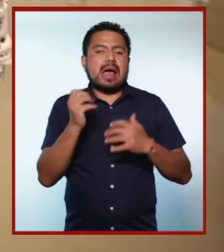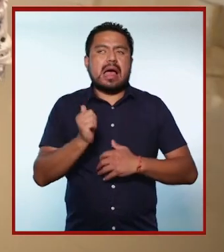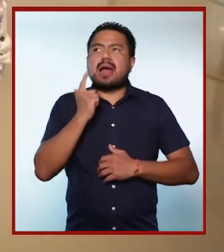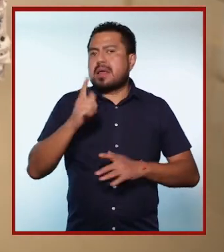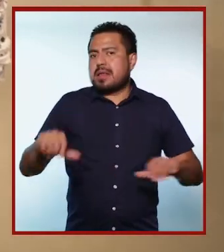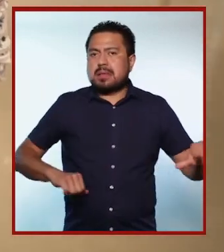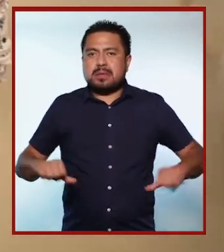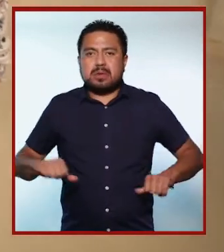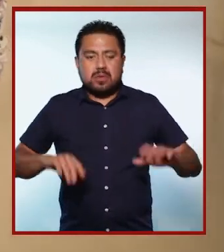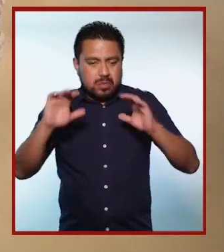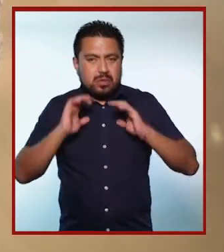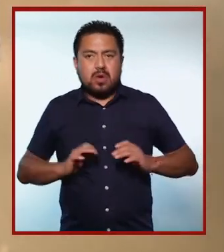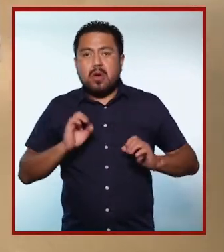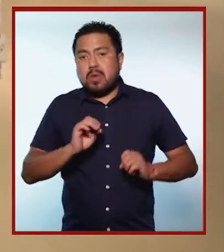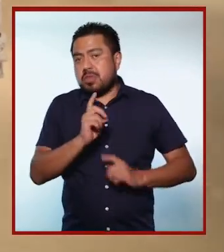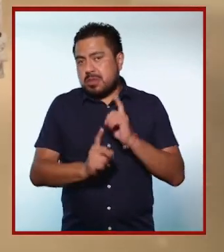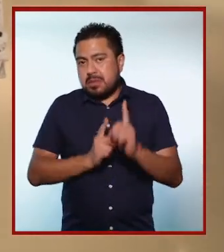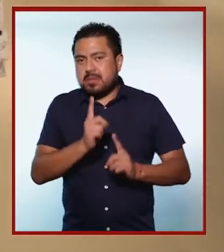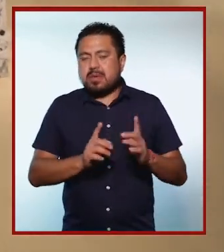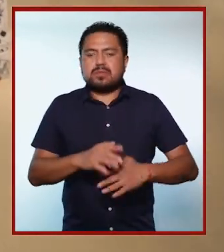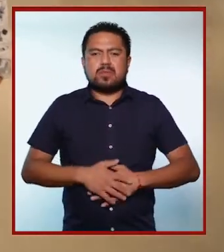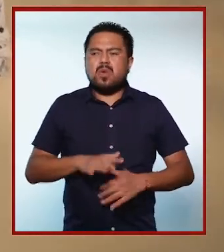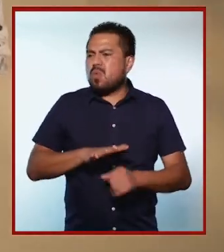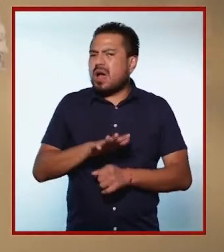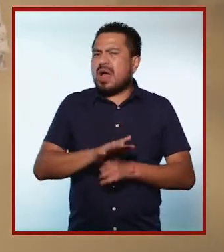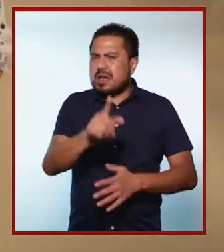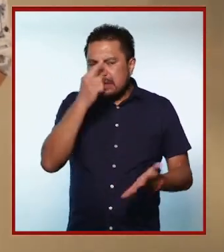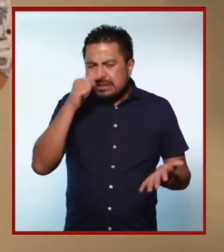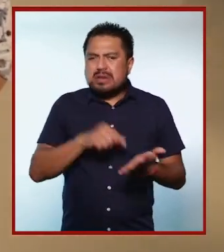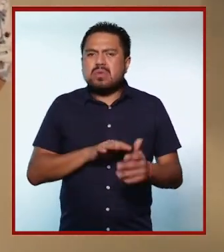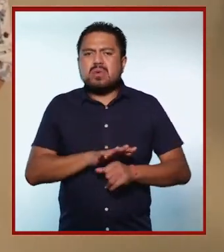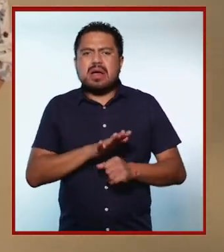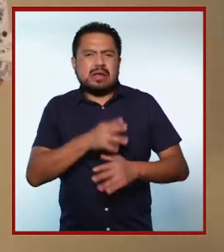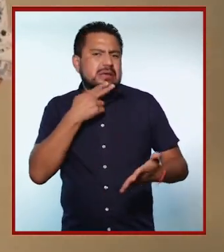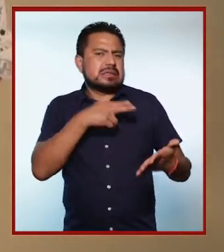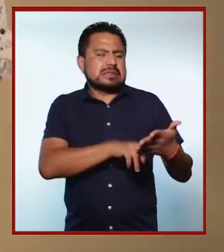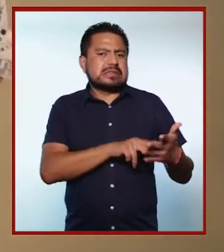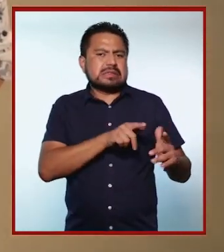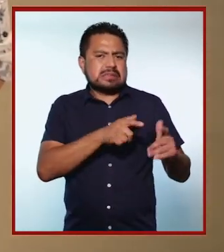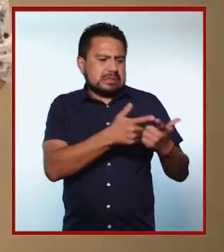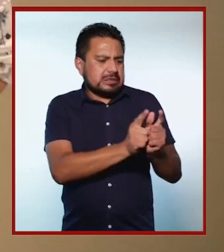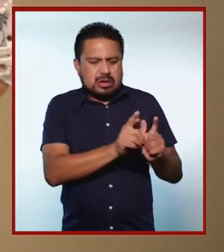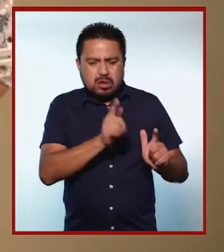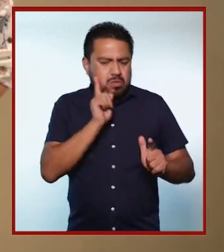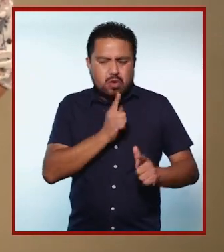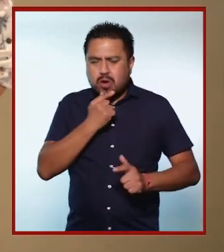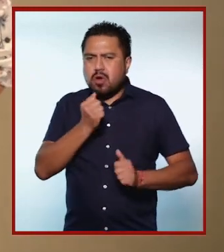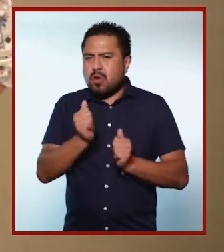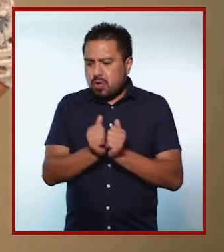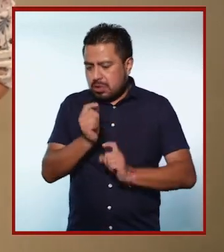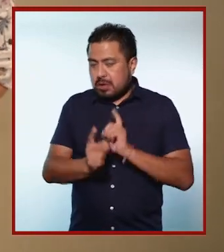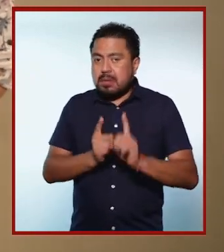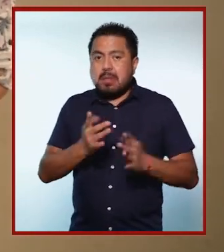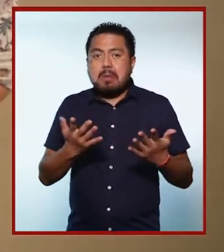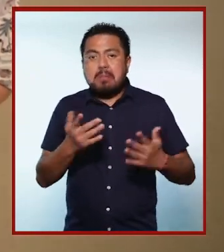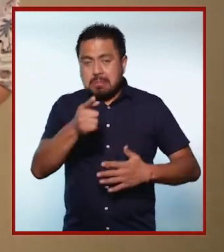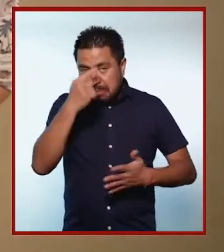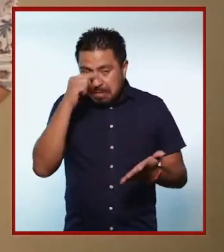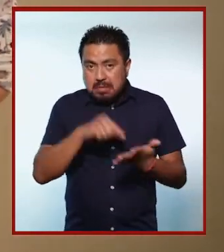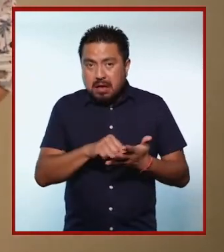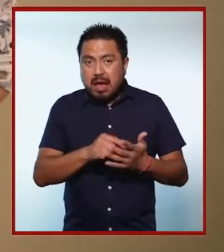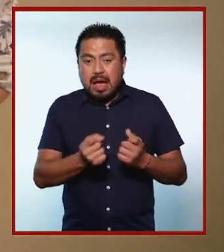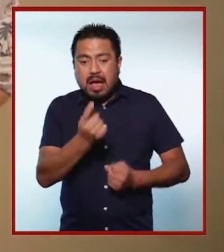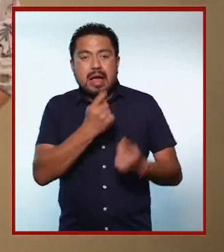cuando hacemos alguna actividad física o deporte. ¿Cuáles crees que sean los estereotipos de género que se manifiestan en el deporte?